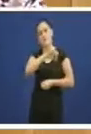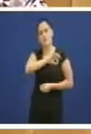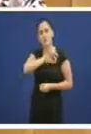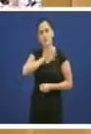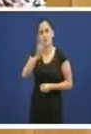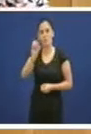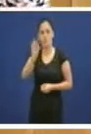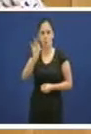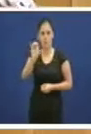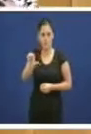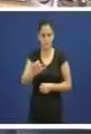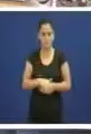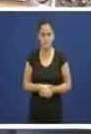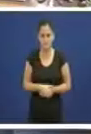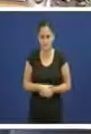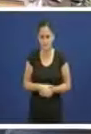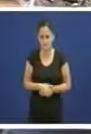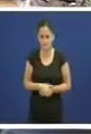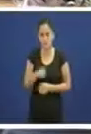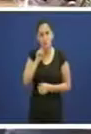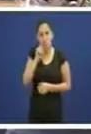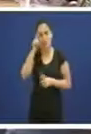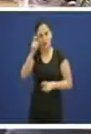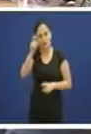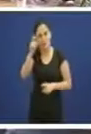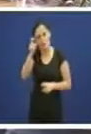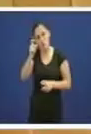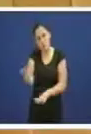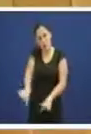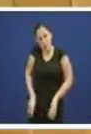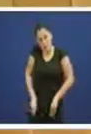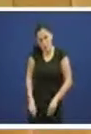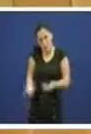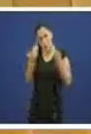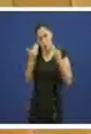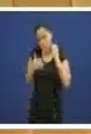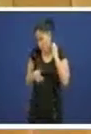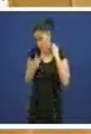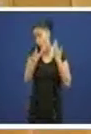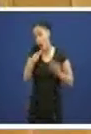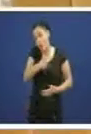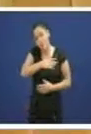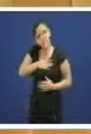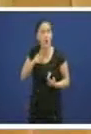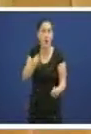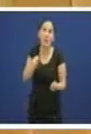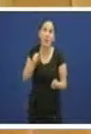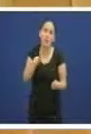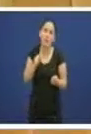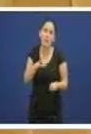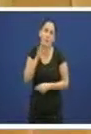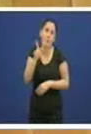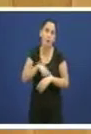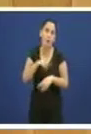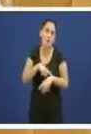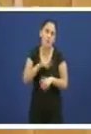Tentarai de verdade evitálo e seguir o seu consello Non vou entrar aquí no debate que nos levaría un certo tempo